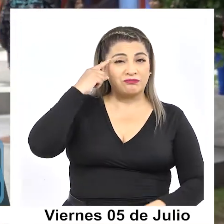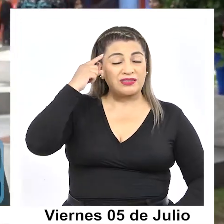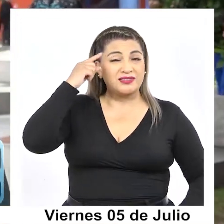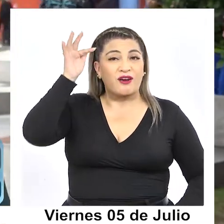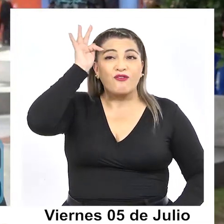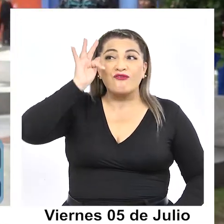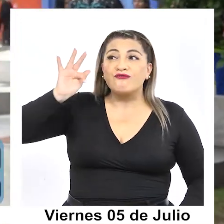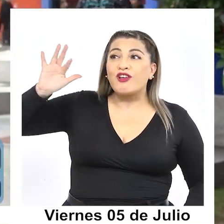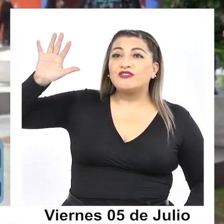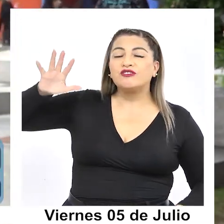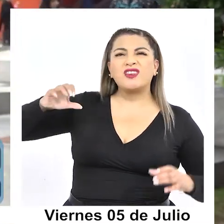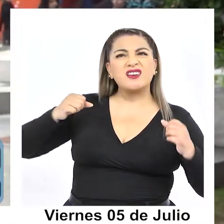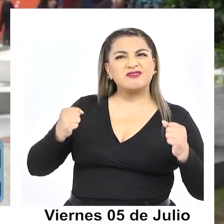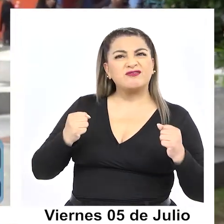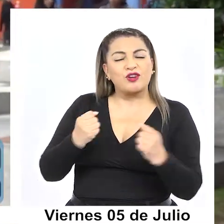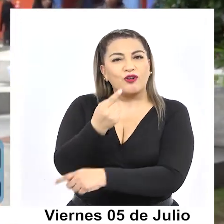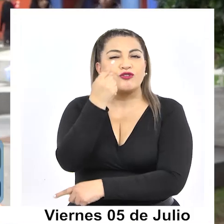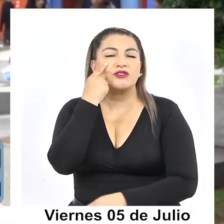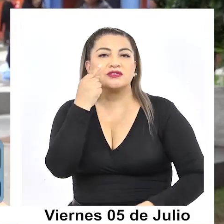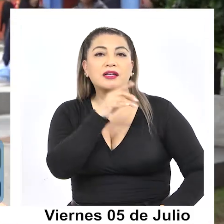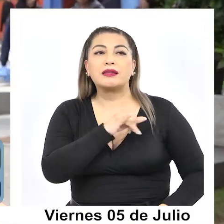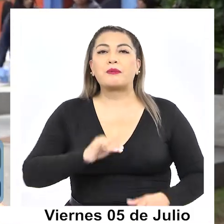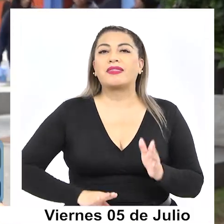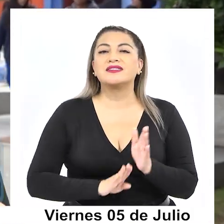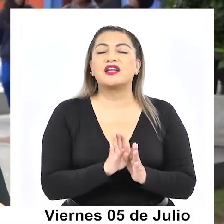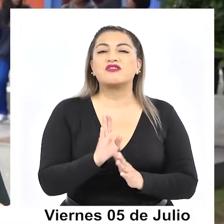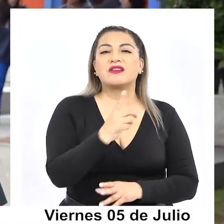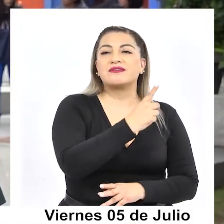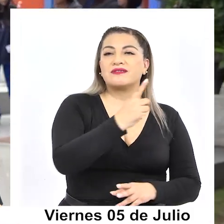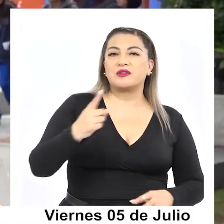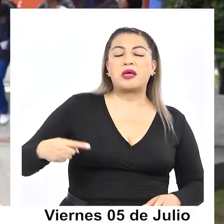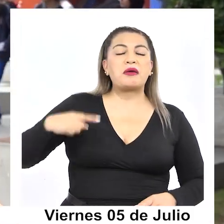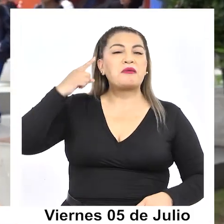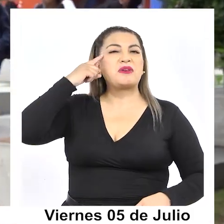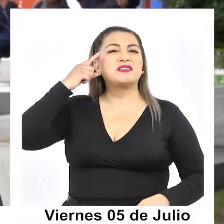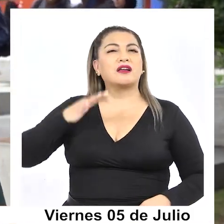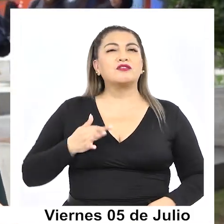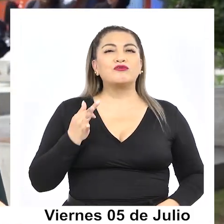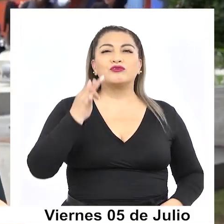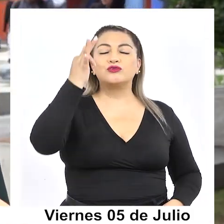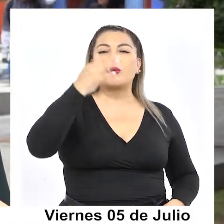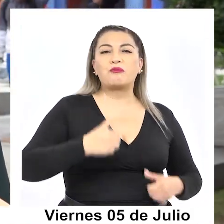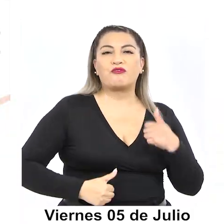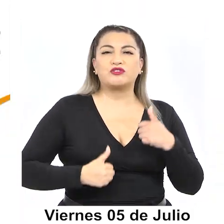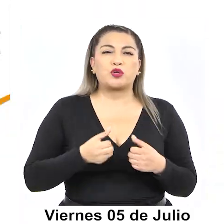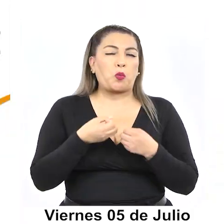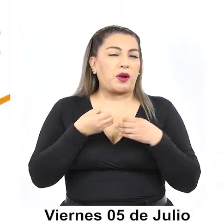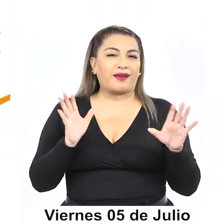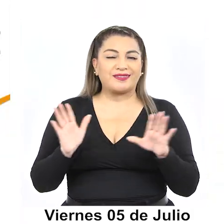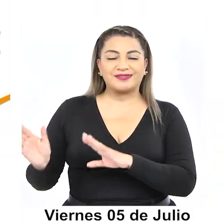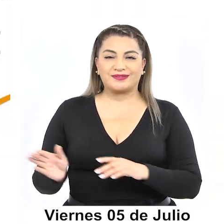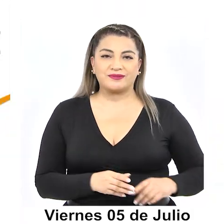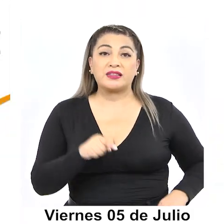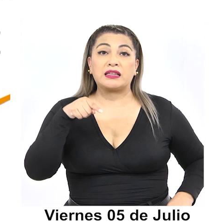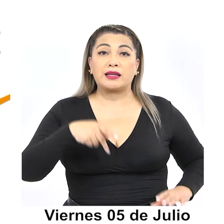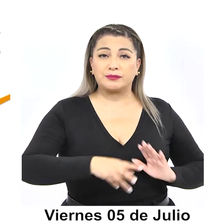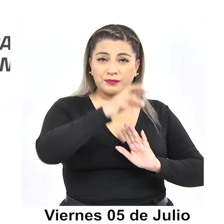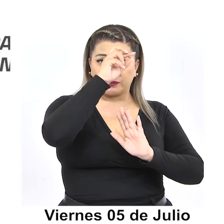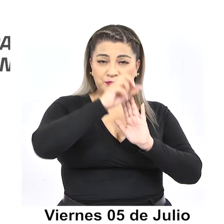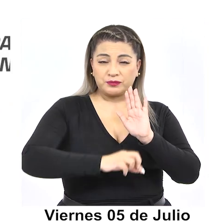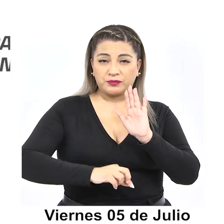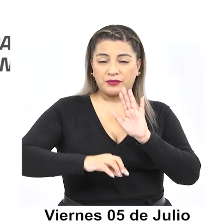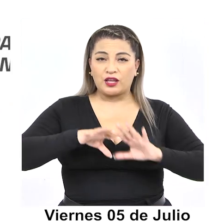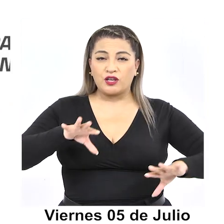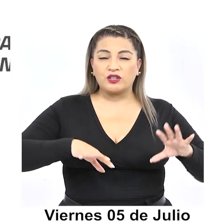filosofía, un poder, de poder luego desarrollarse y visualizarse como profesional en lo que ellos quieran. Este proyecto de